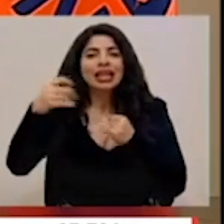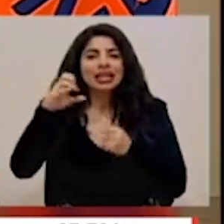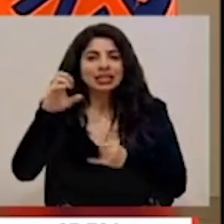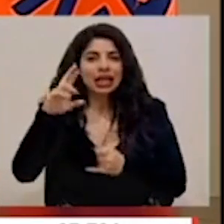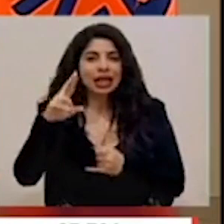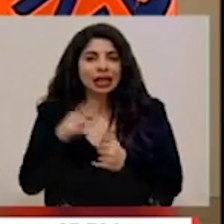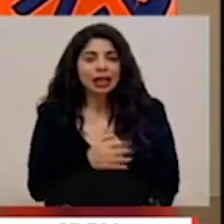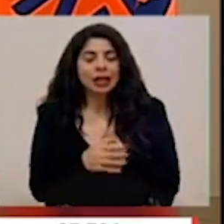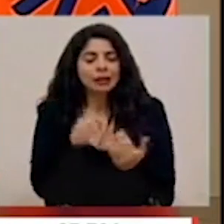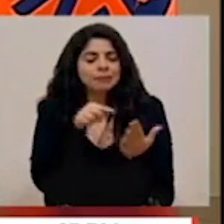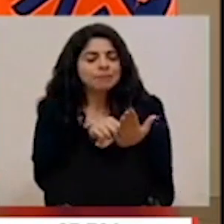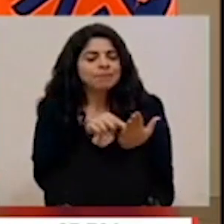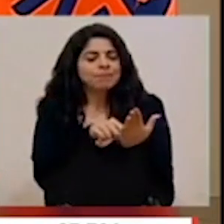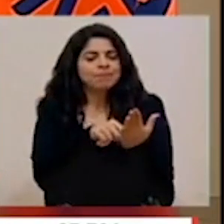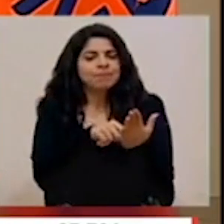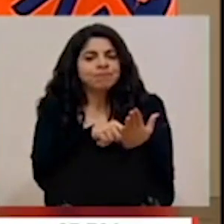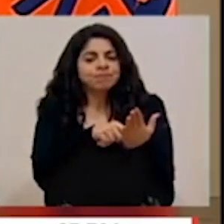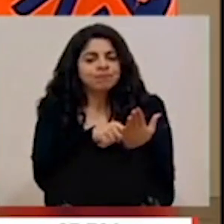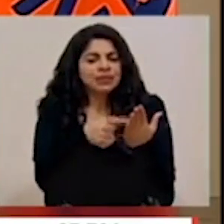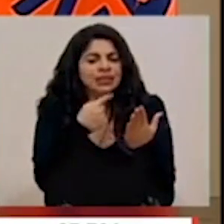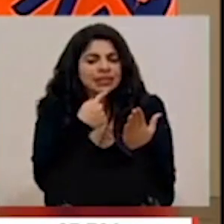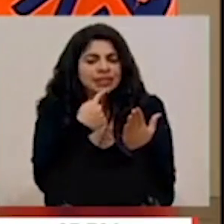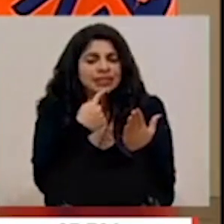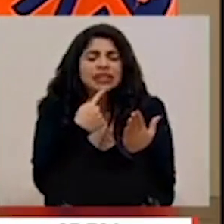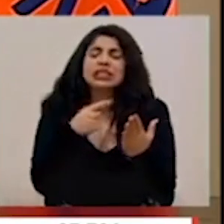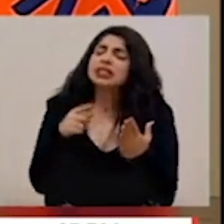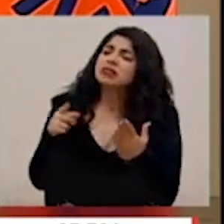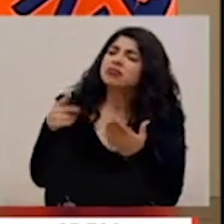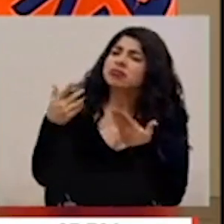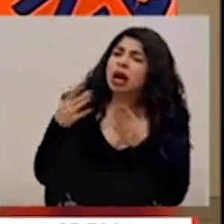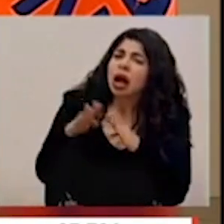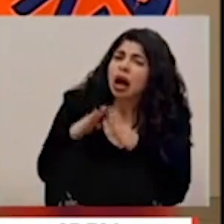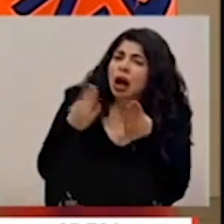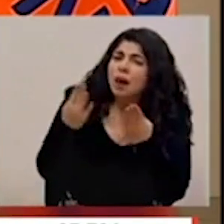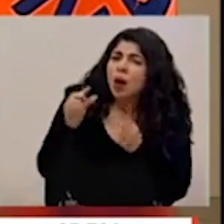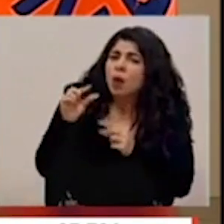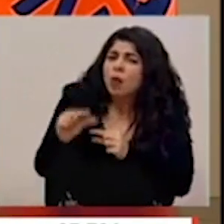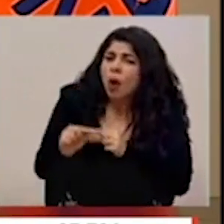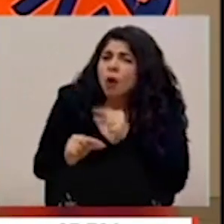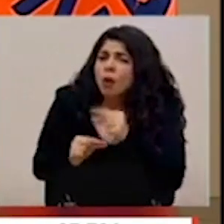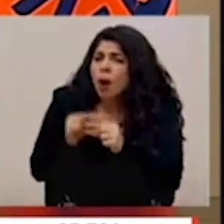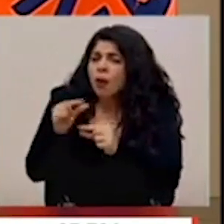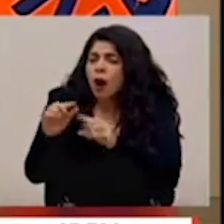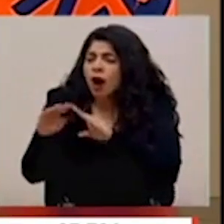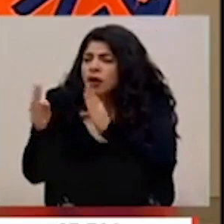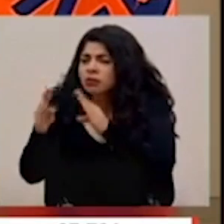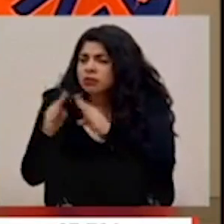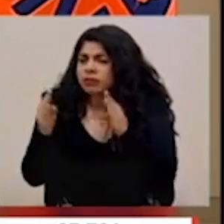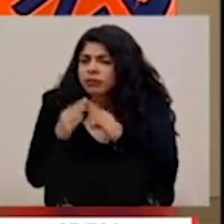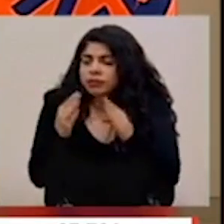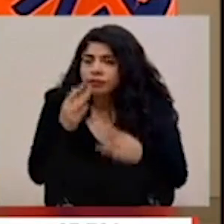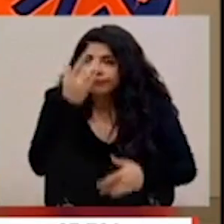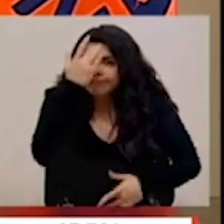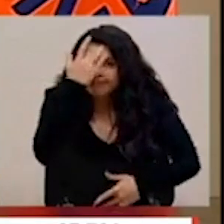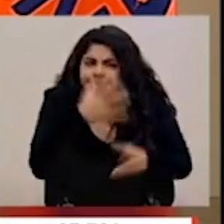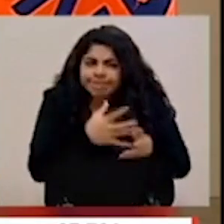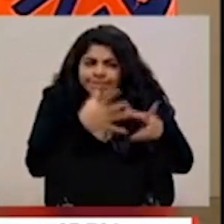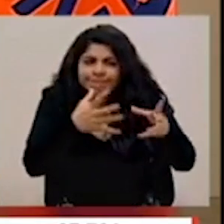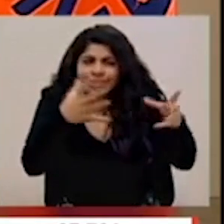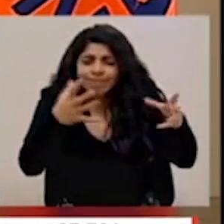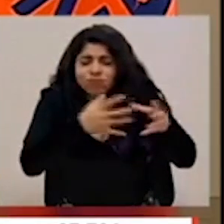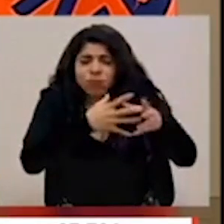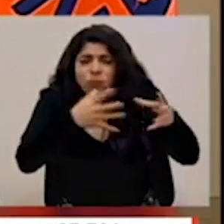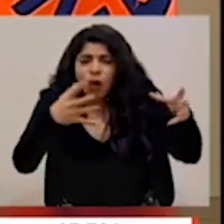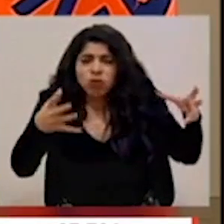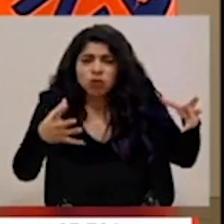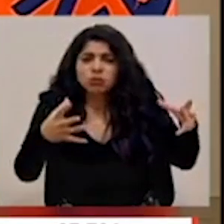que nos indica, se dio la apertura gradual al país y los aumentos de casos se multiplicaron.